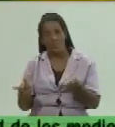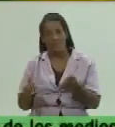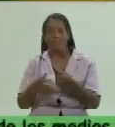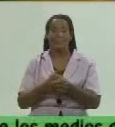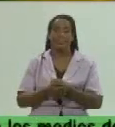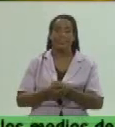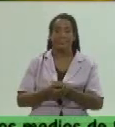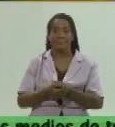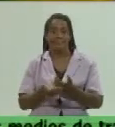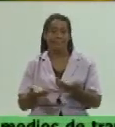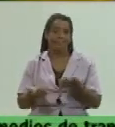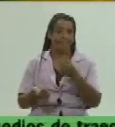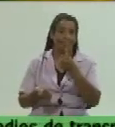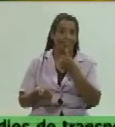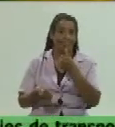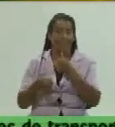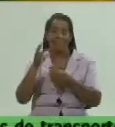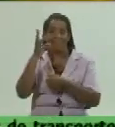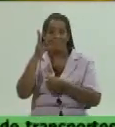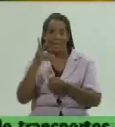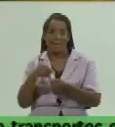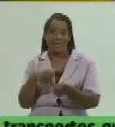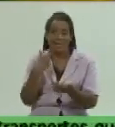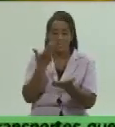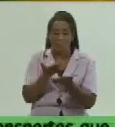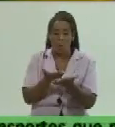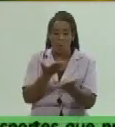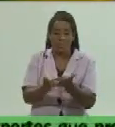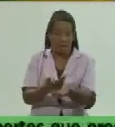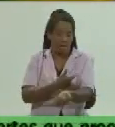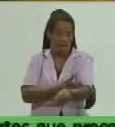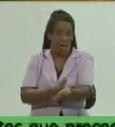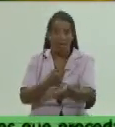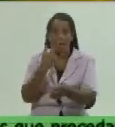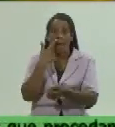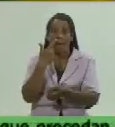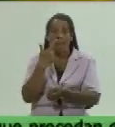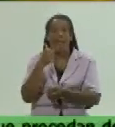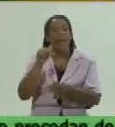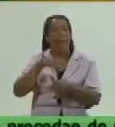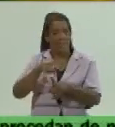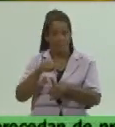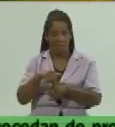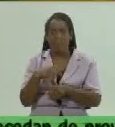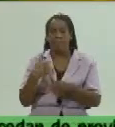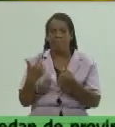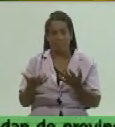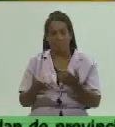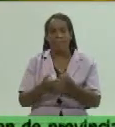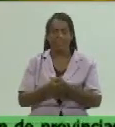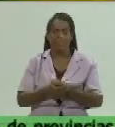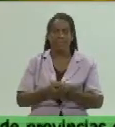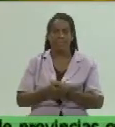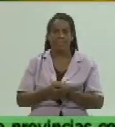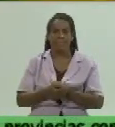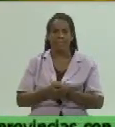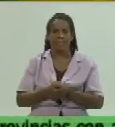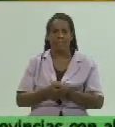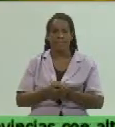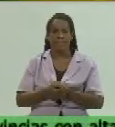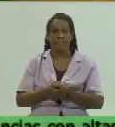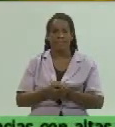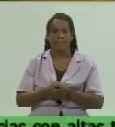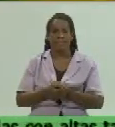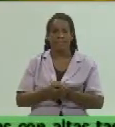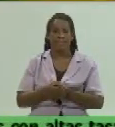relacionado con el tema de la cantidad de muestras yo creo que eso va dar mucha más seguridad yo creo que eso es también importante que se reconozca que